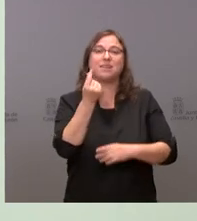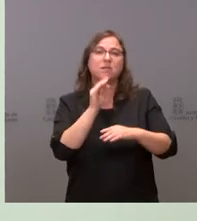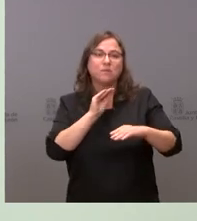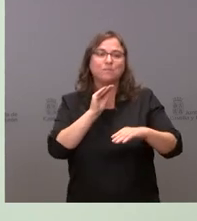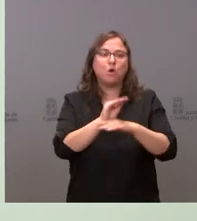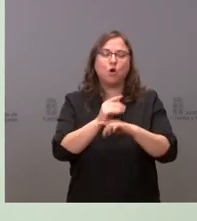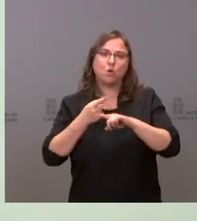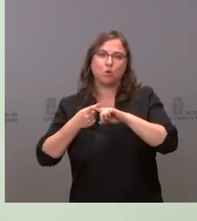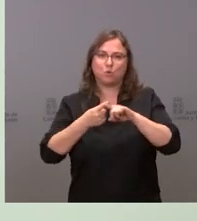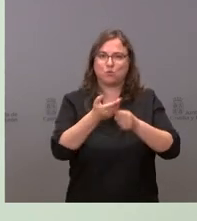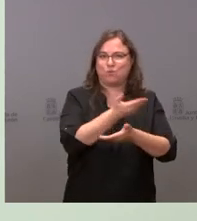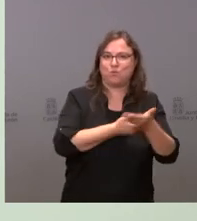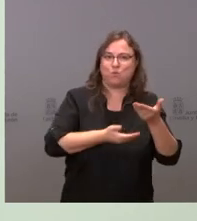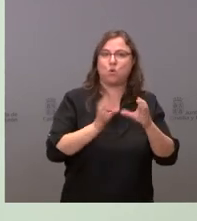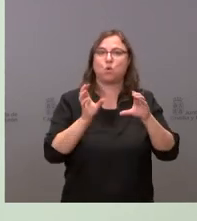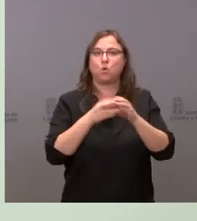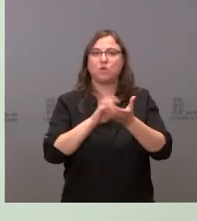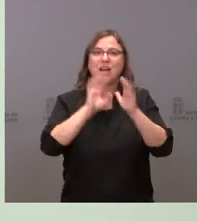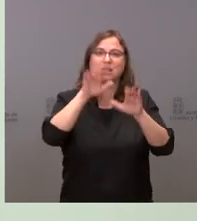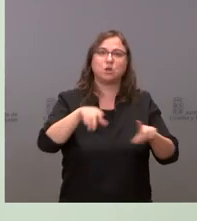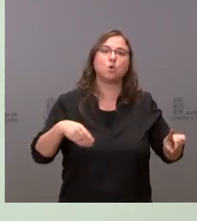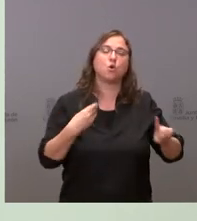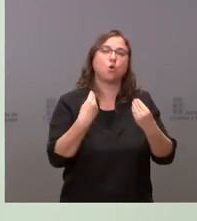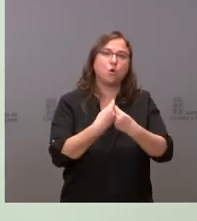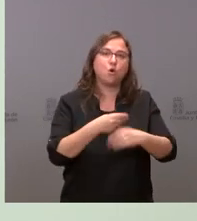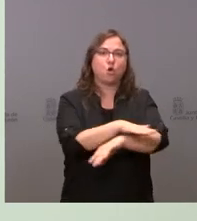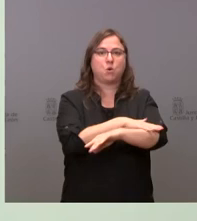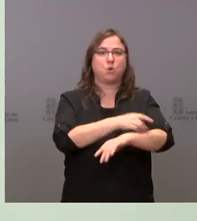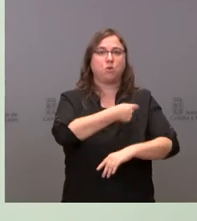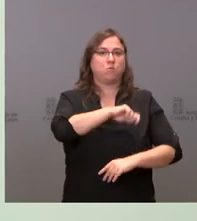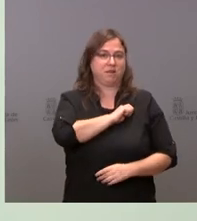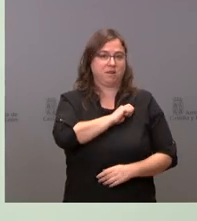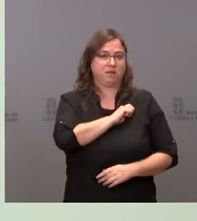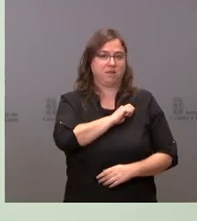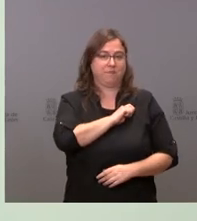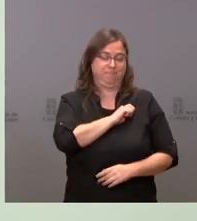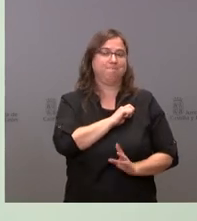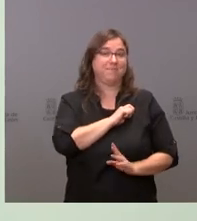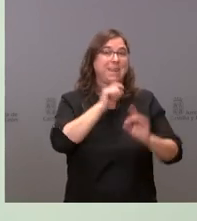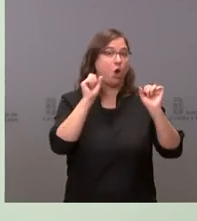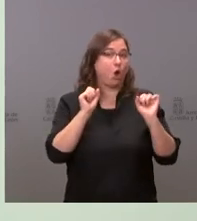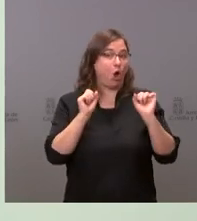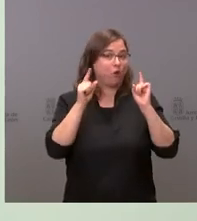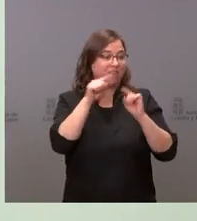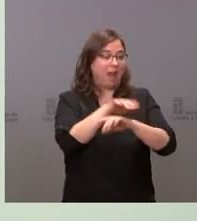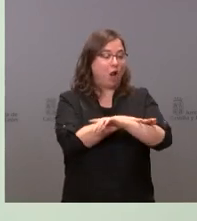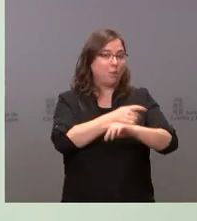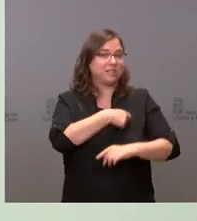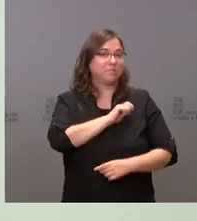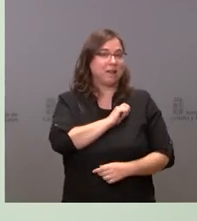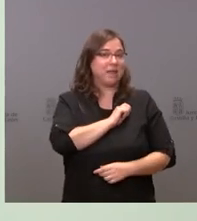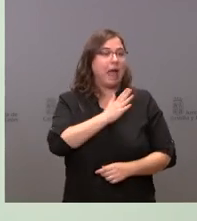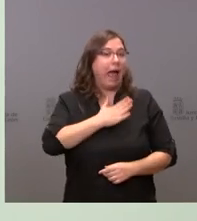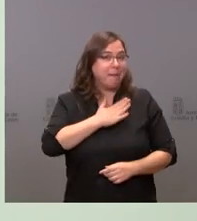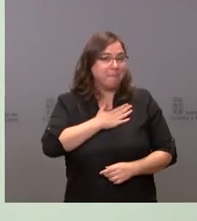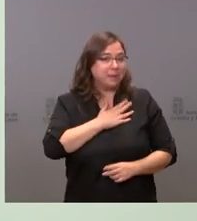conjunta de la Junta de Castilla y León con el gobierno de España oficialmente desde el gobierno de España a mí